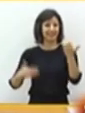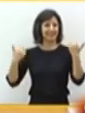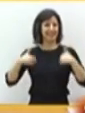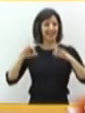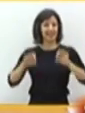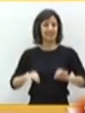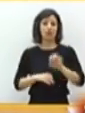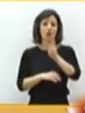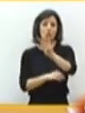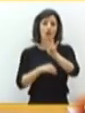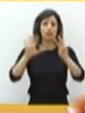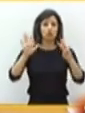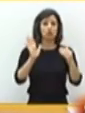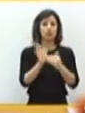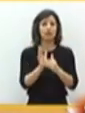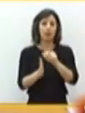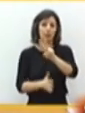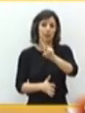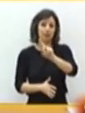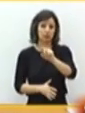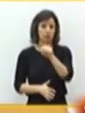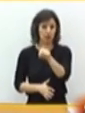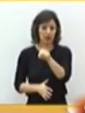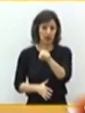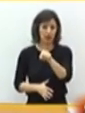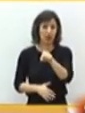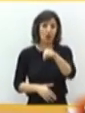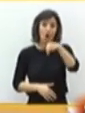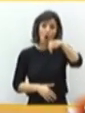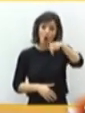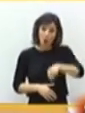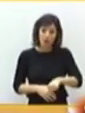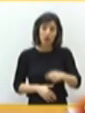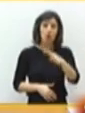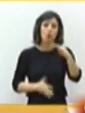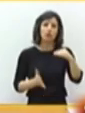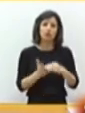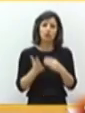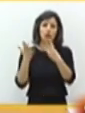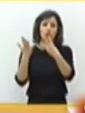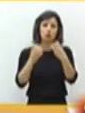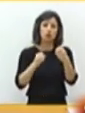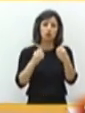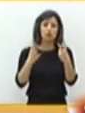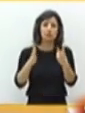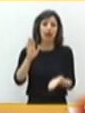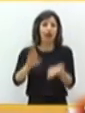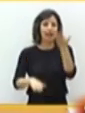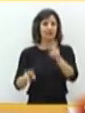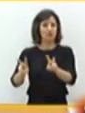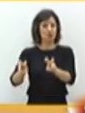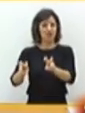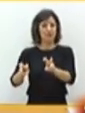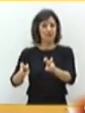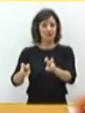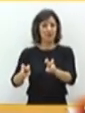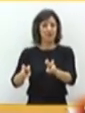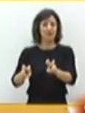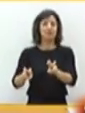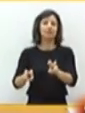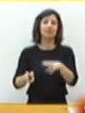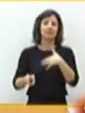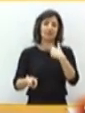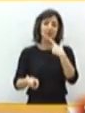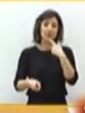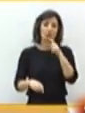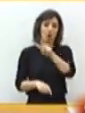autónomas reflejen los casos acumulados. Los ofrecidos por Castilla-La Mancha, Castilla y León, la Comunidad Valenciana, Galicia y Madrid, avisa